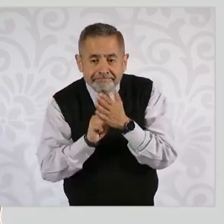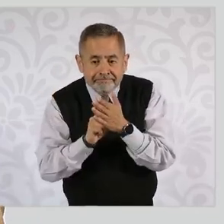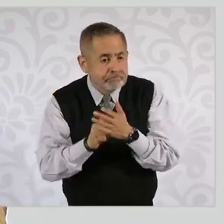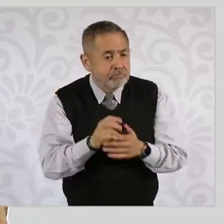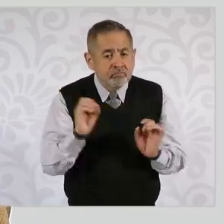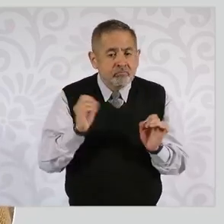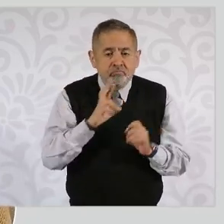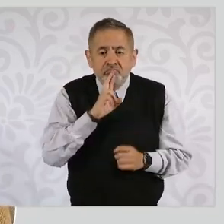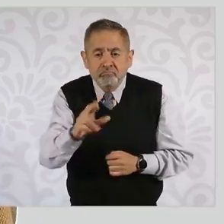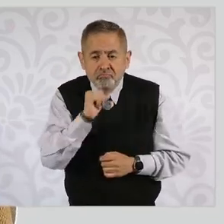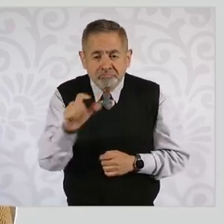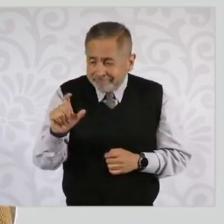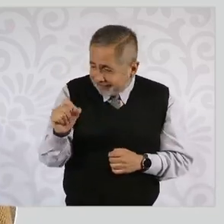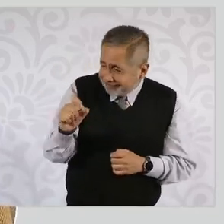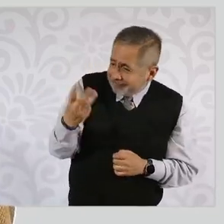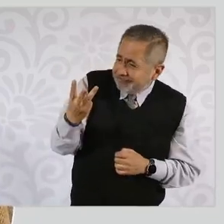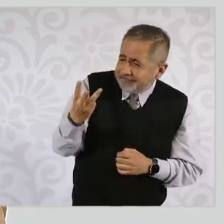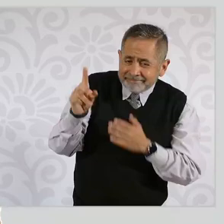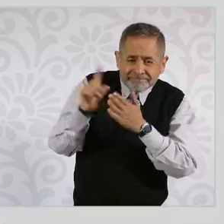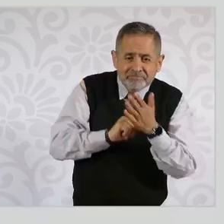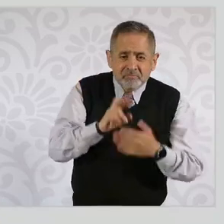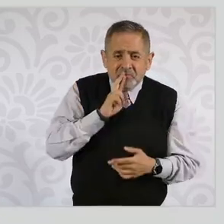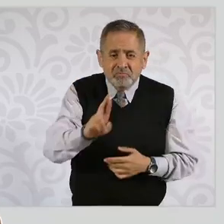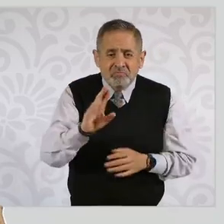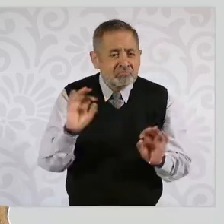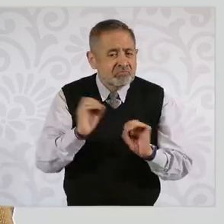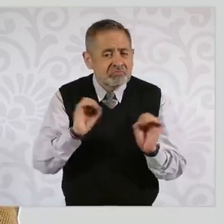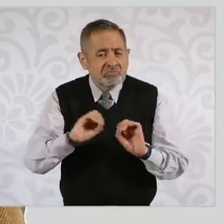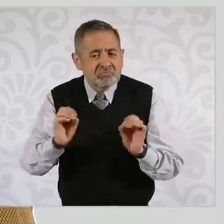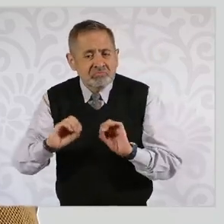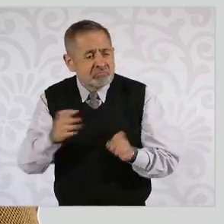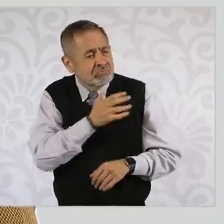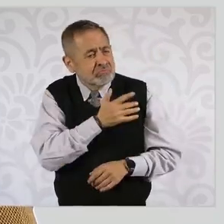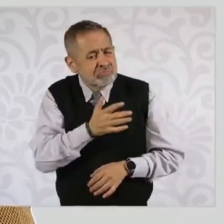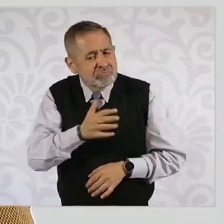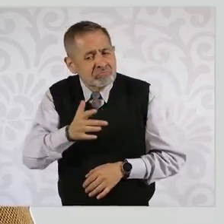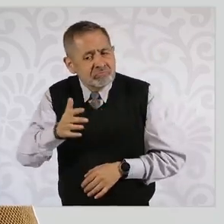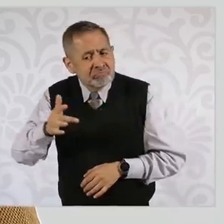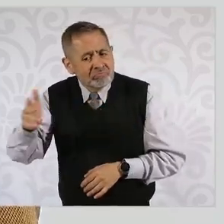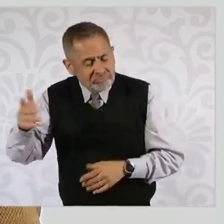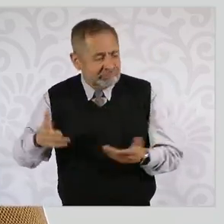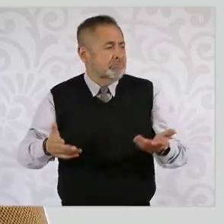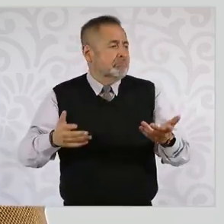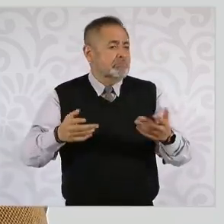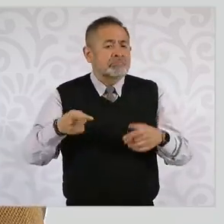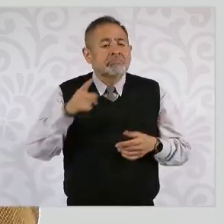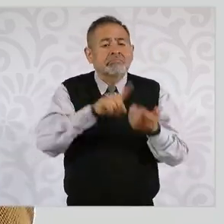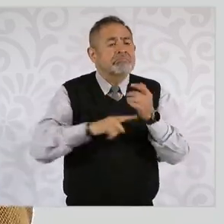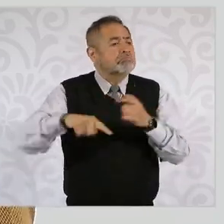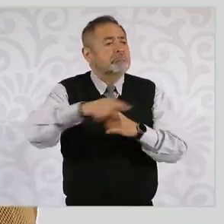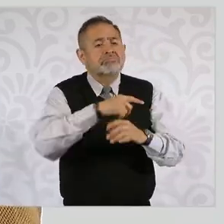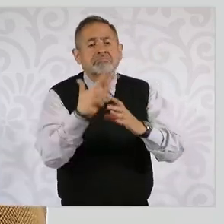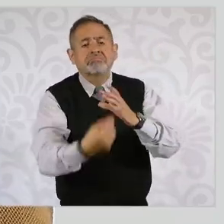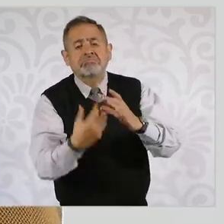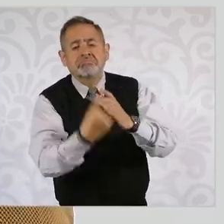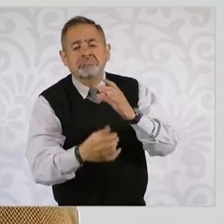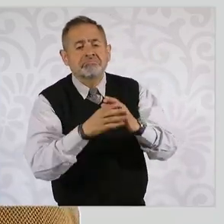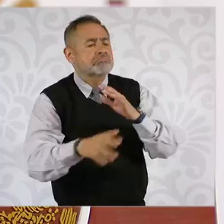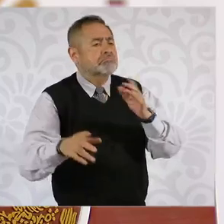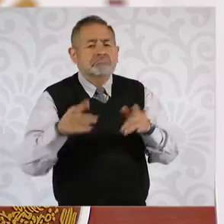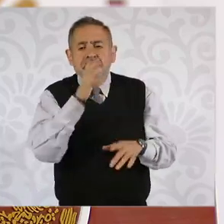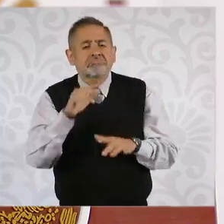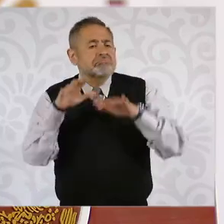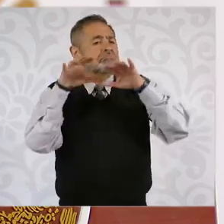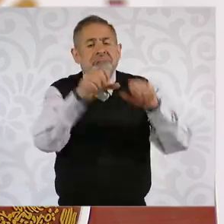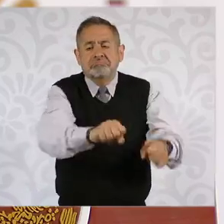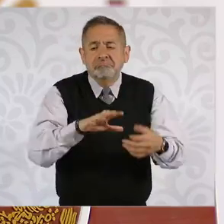se haya emitido la sentencia respectiva, pues esto también contribuye a la dilación de los procesos.